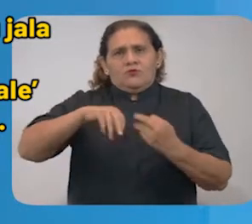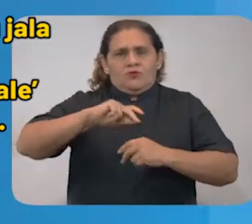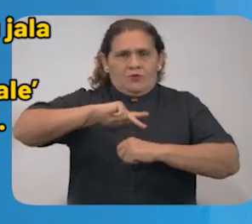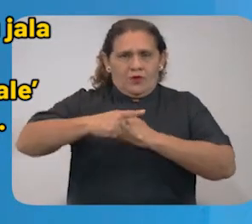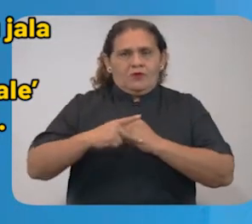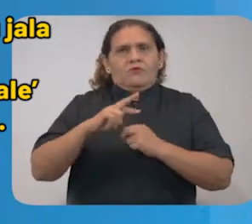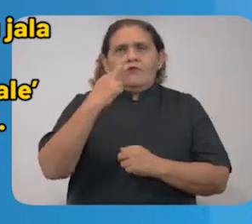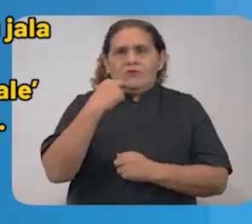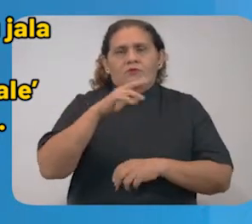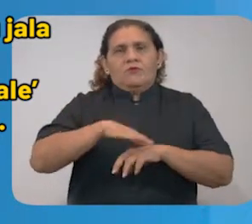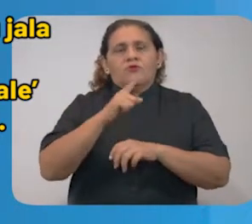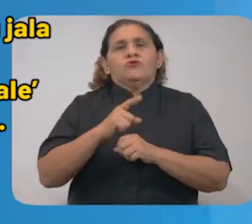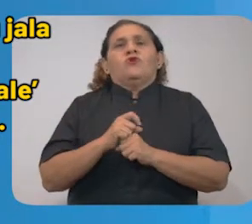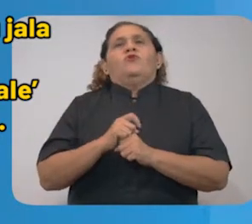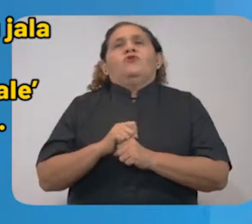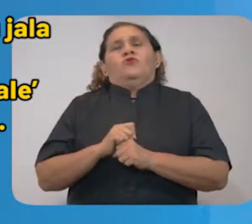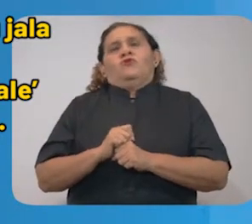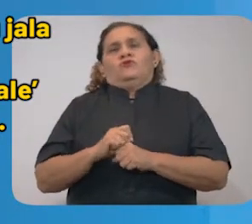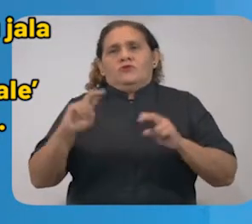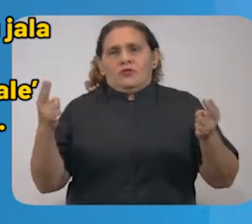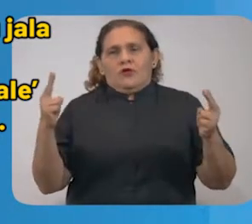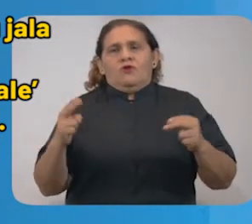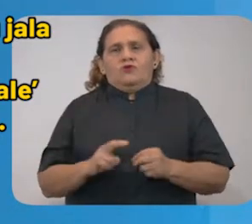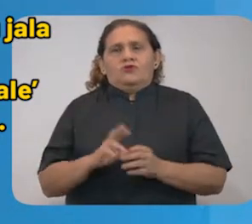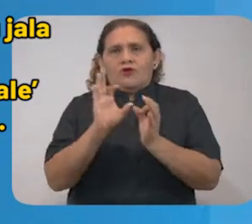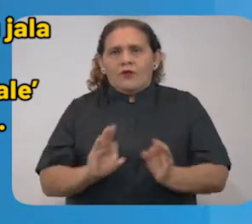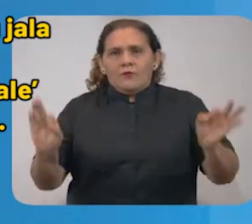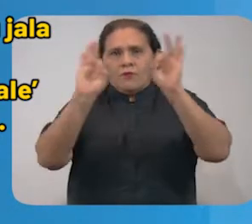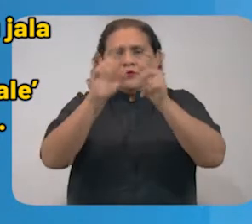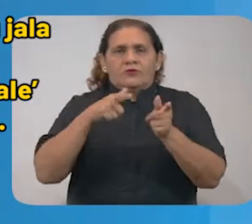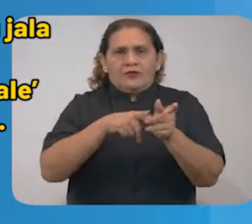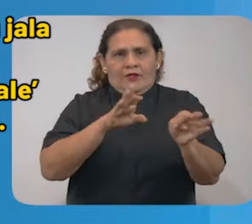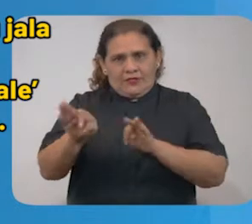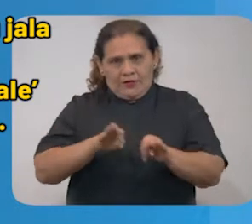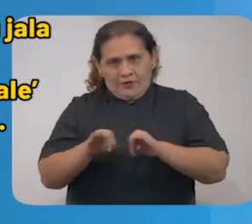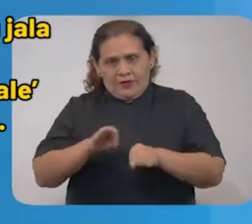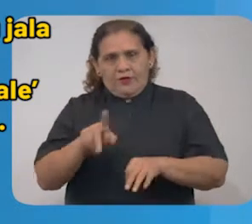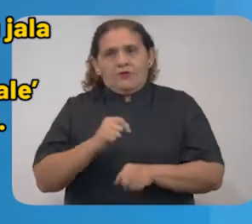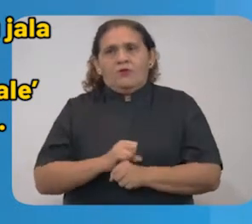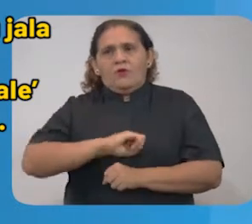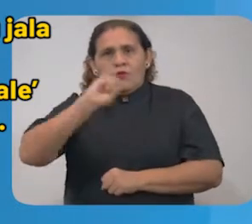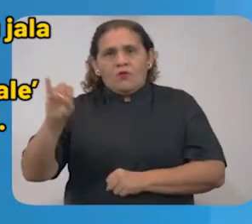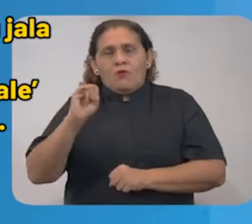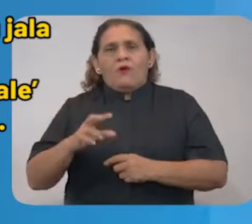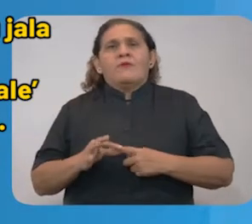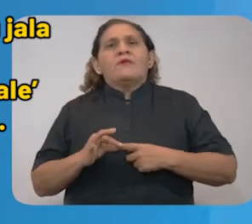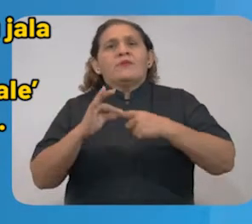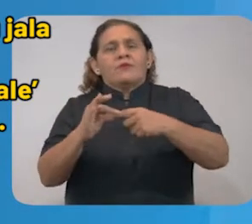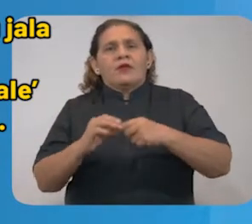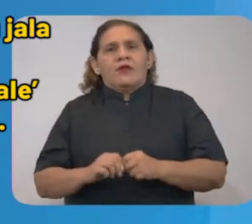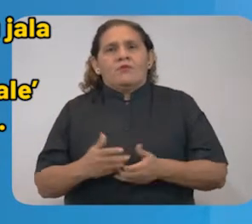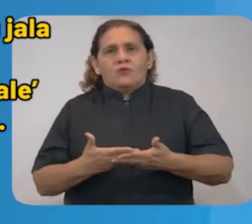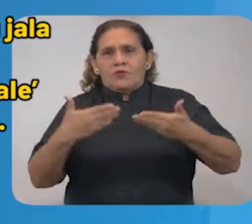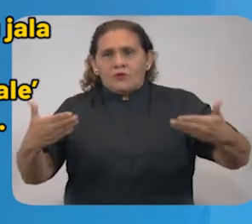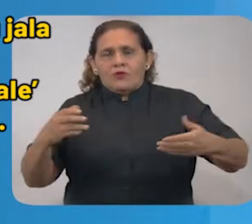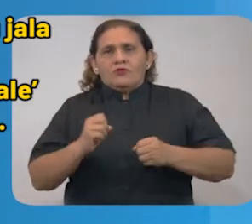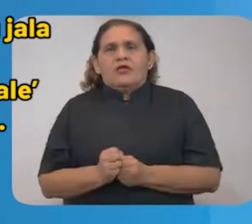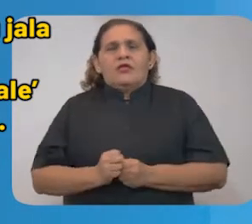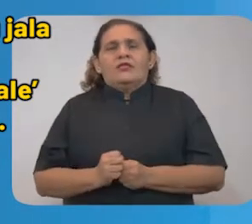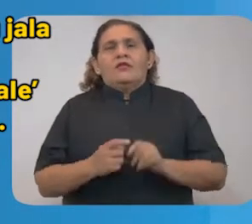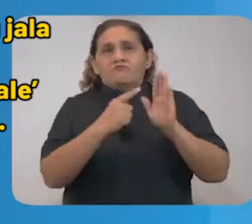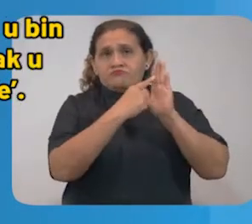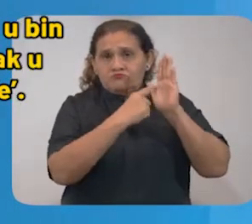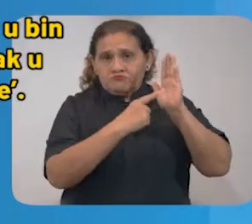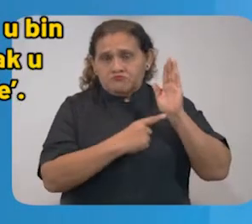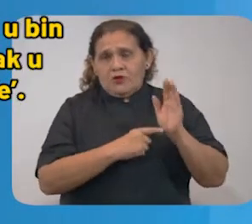por lo que solo los negocios considerados esenciales seguirán operando. Los jueves presentaremos la actualización de nuestro semáforo